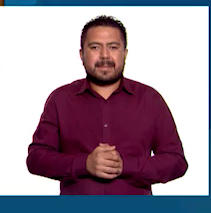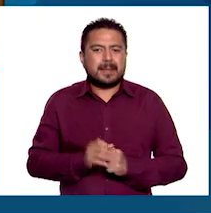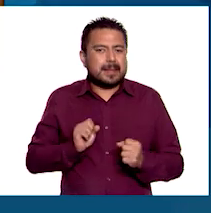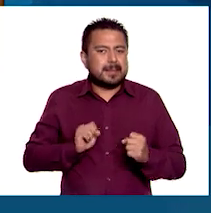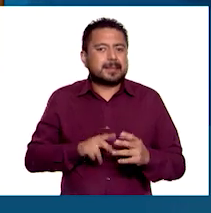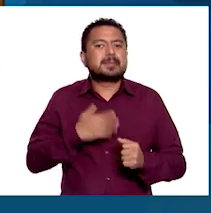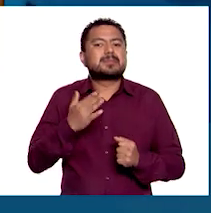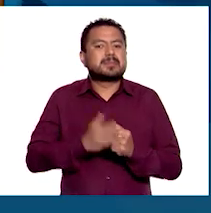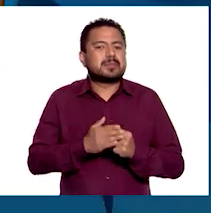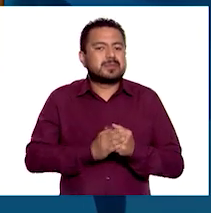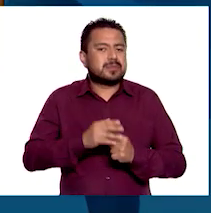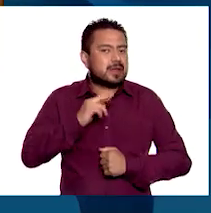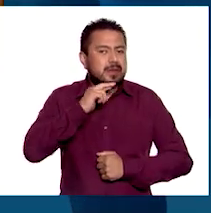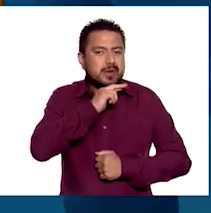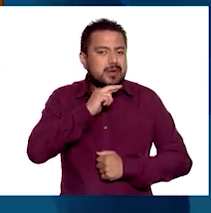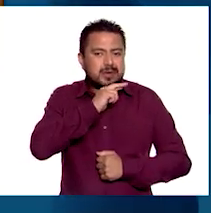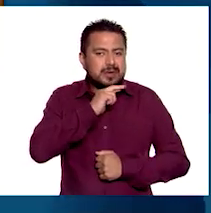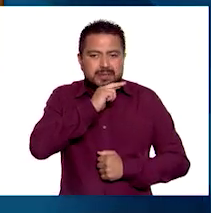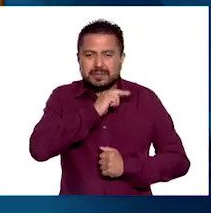¡Nos vemos pronto!